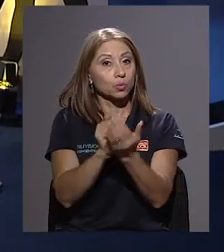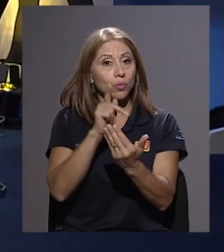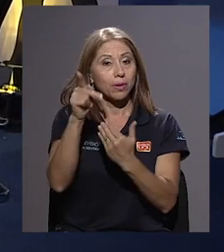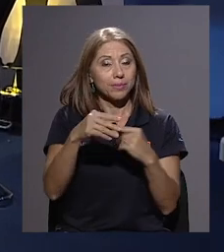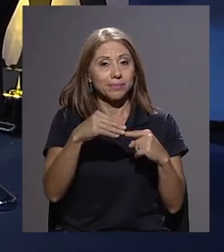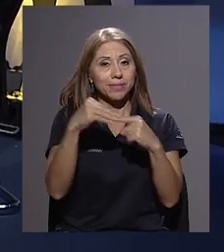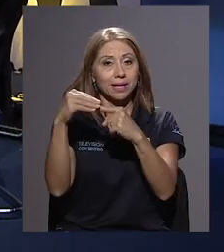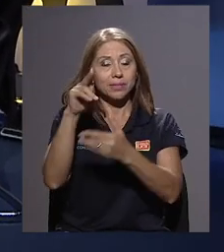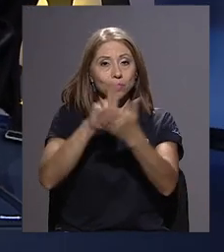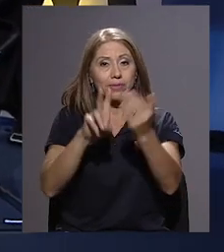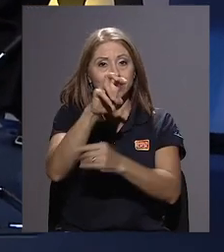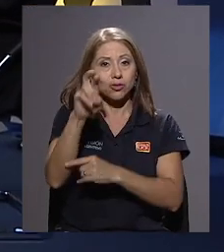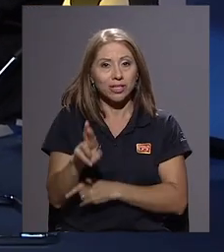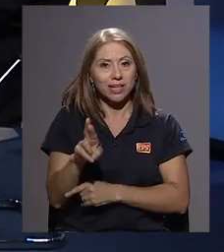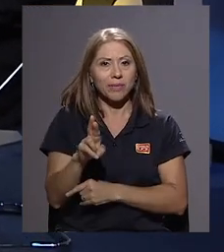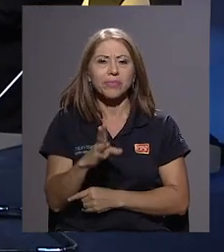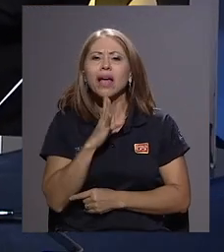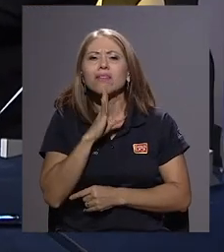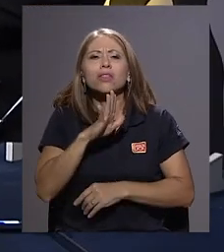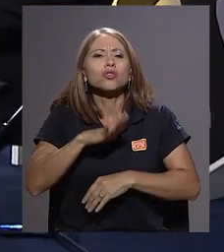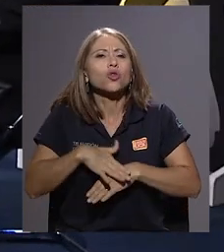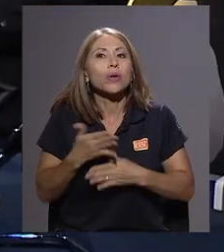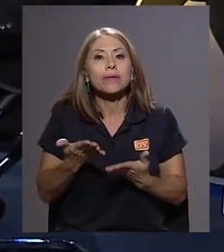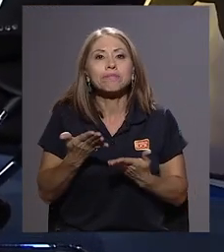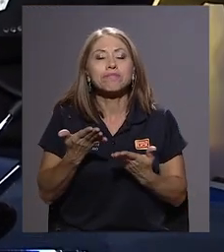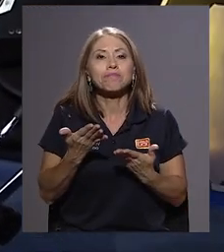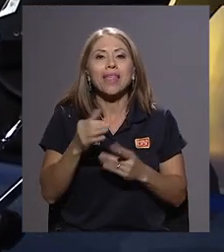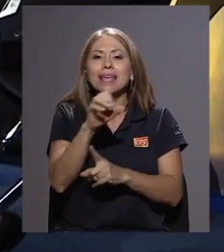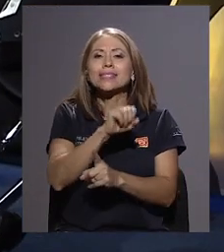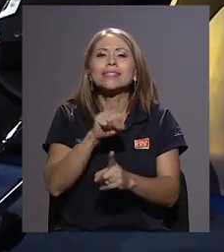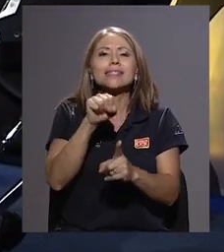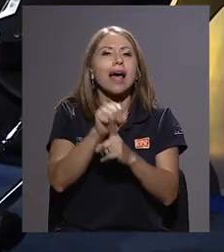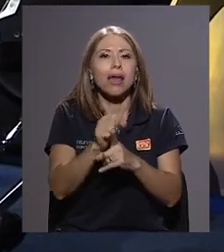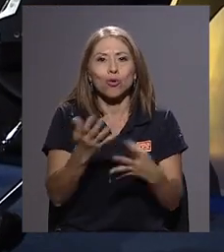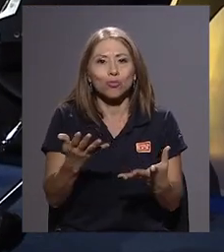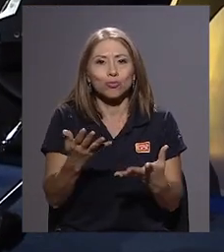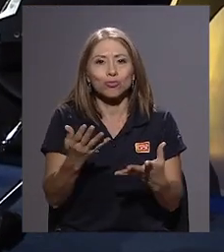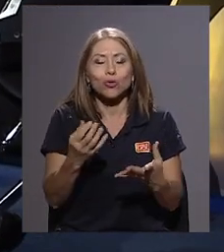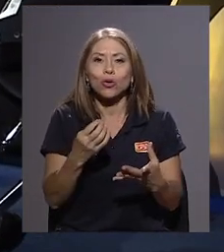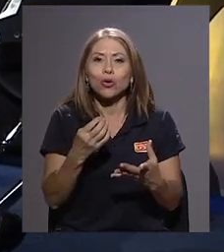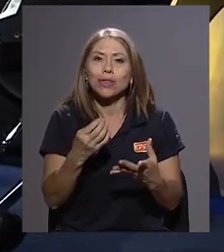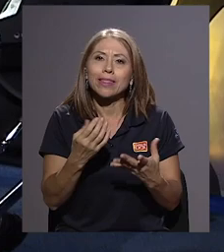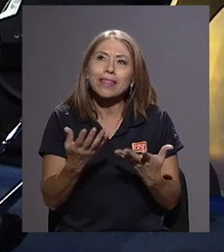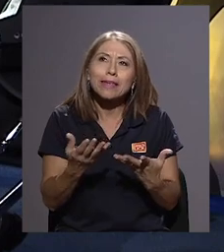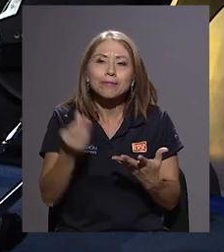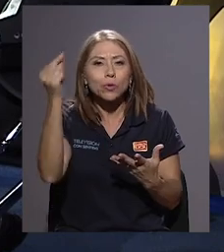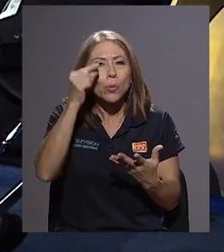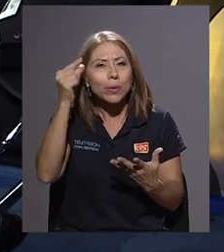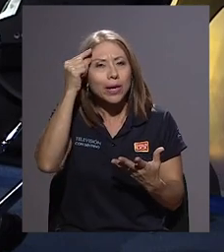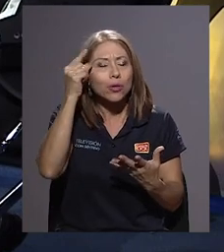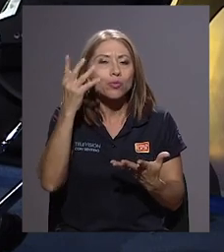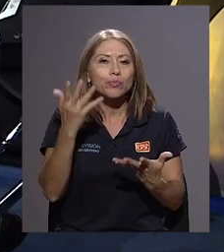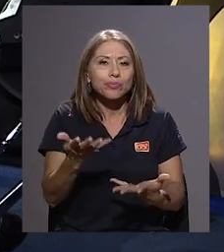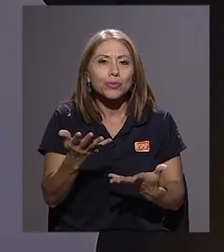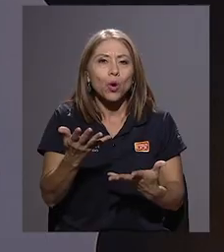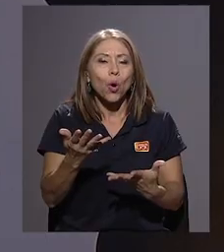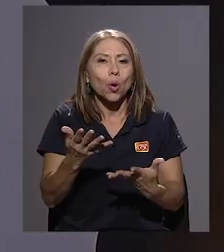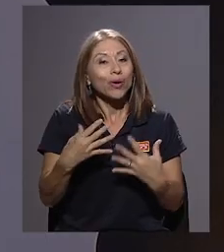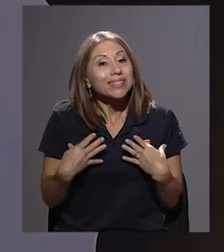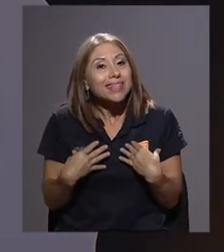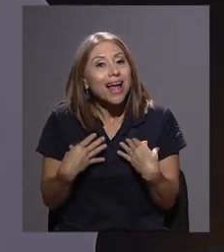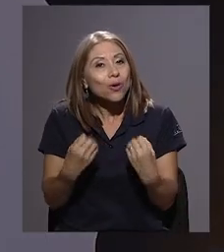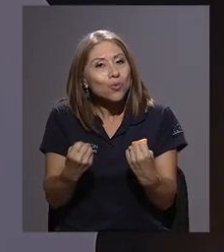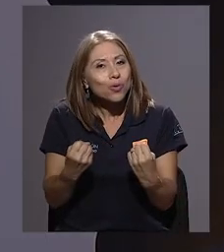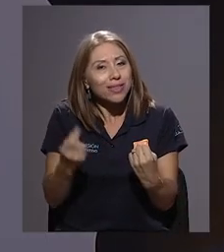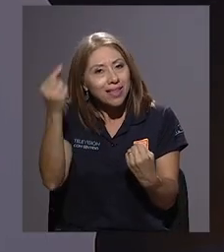Regresamos a especiales de la Universidad de Costa Rica. Estamos hablando sobre el estado o más bien la salud que tiene nuestro gobierno en el